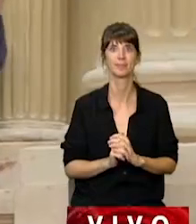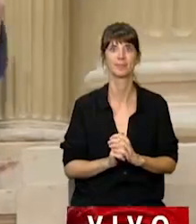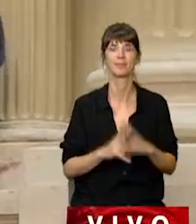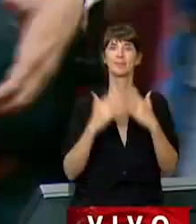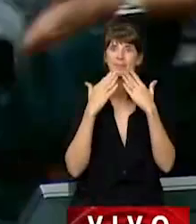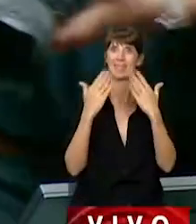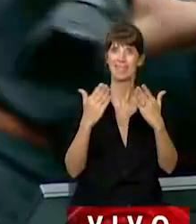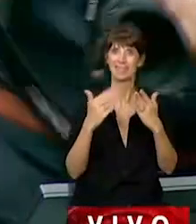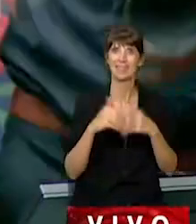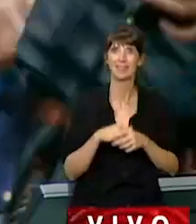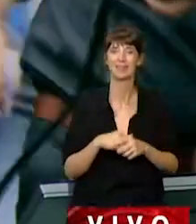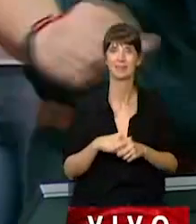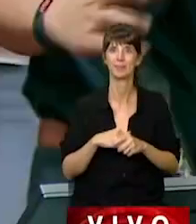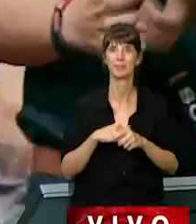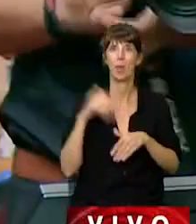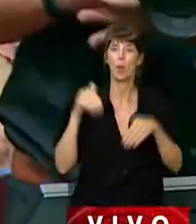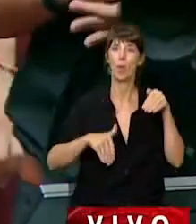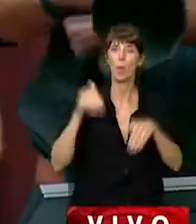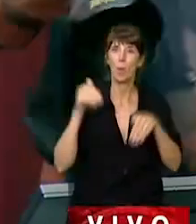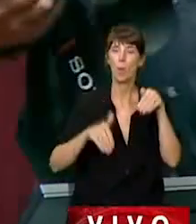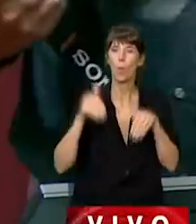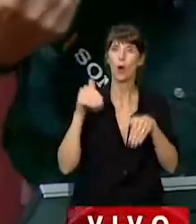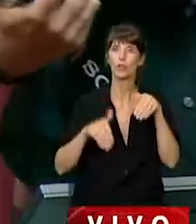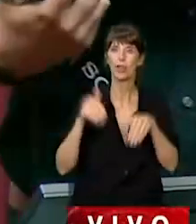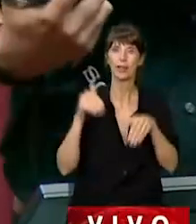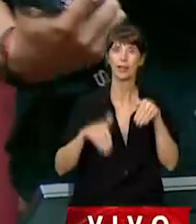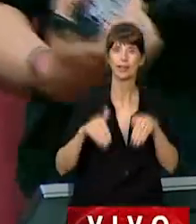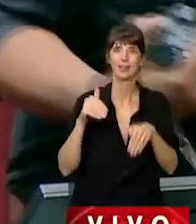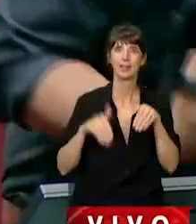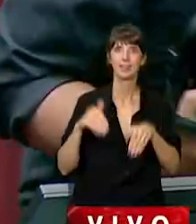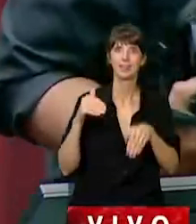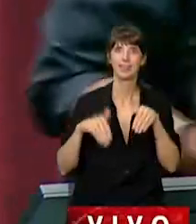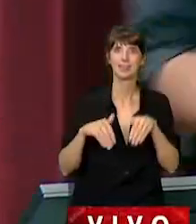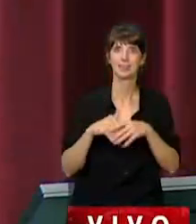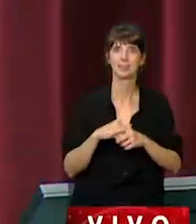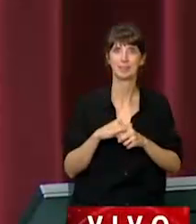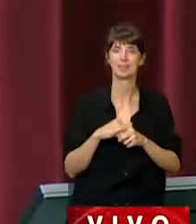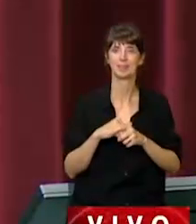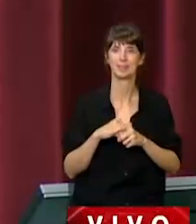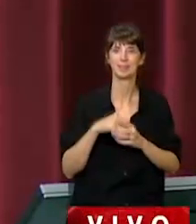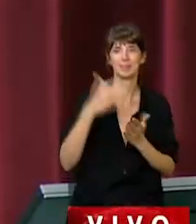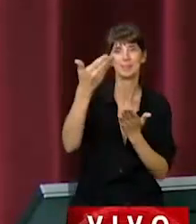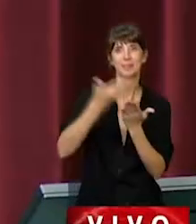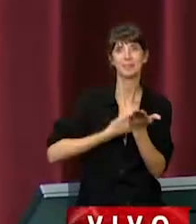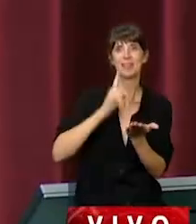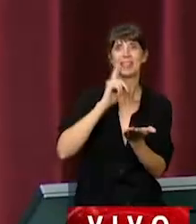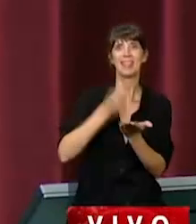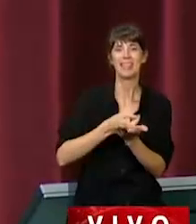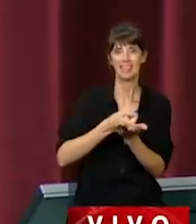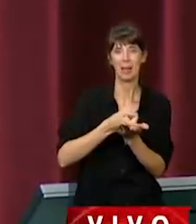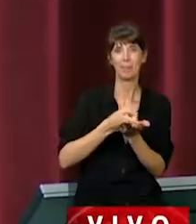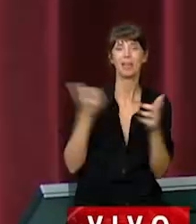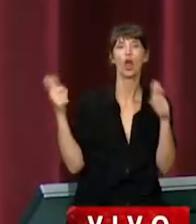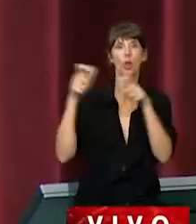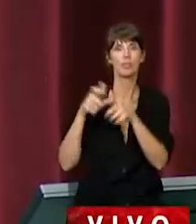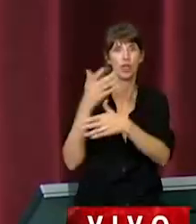Se va a votar en general y en particular el dictamen de la Comisión de